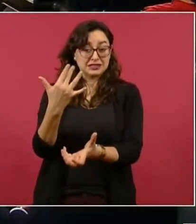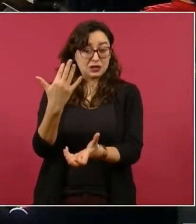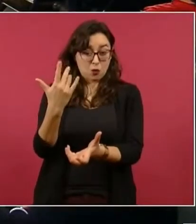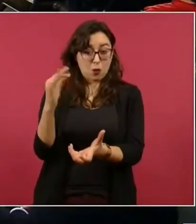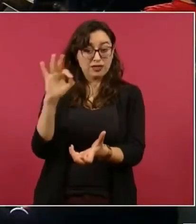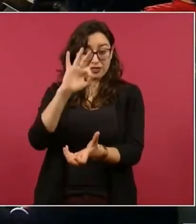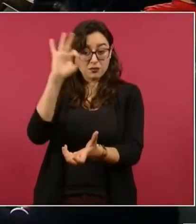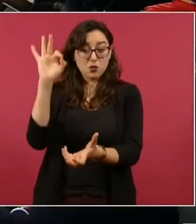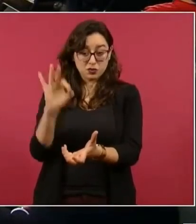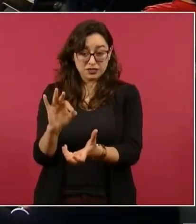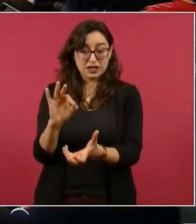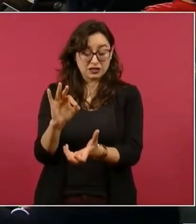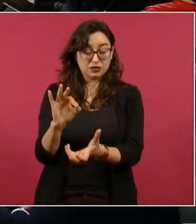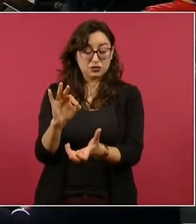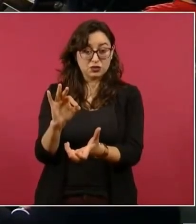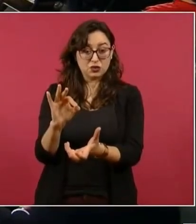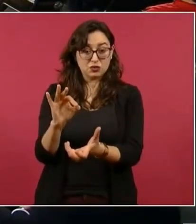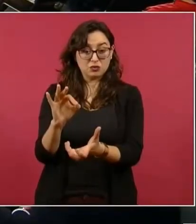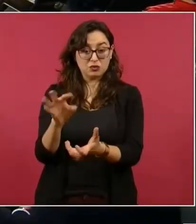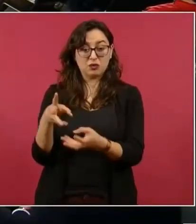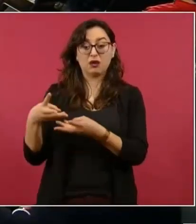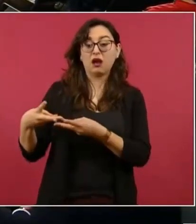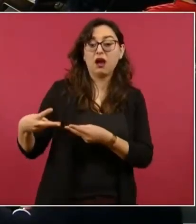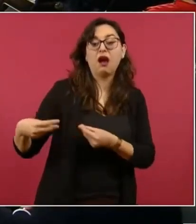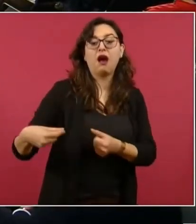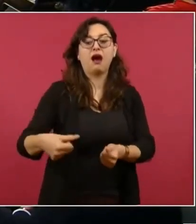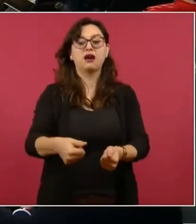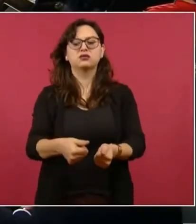neoliberal se destinaba